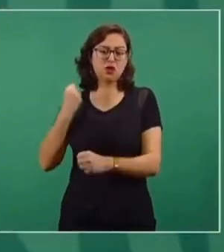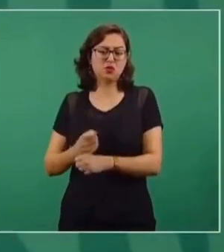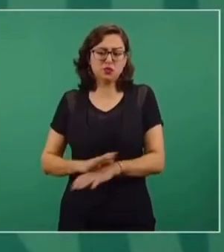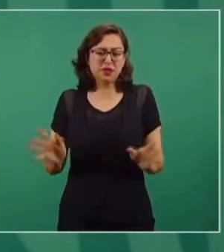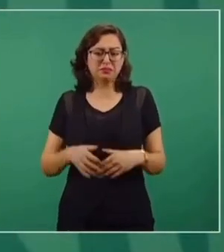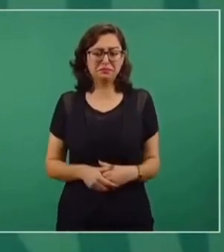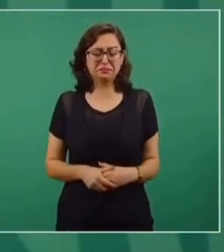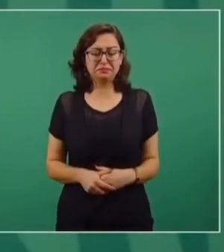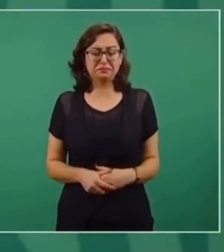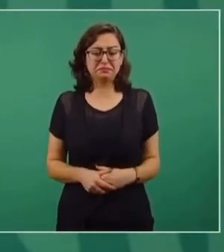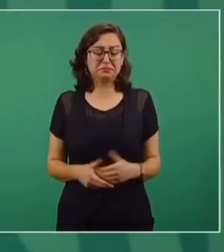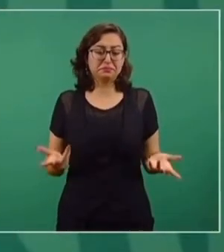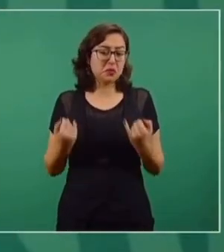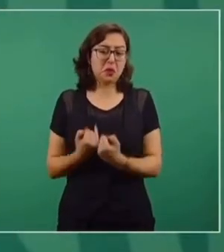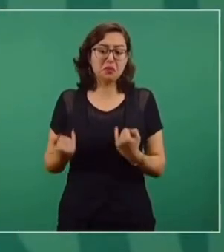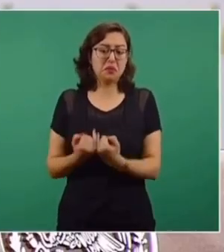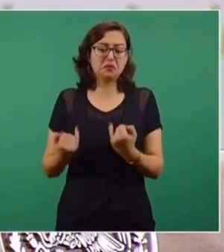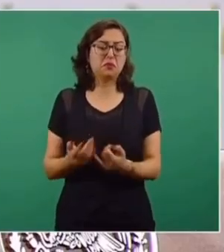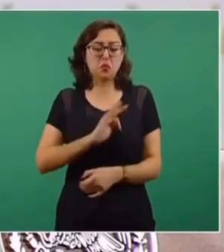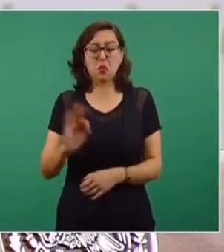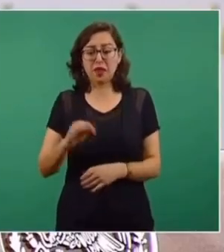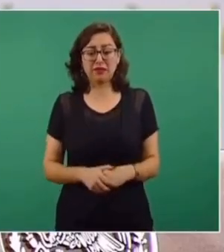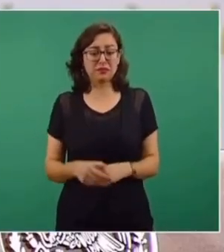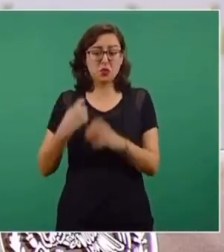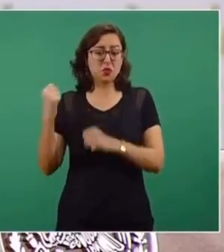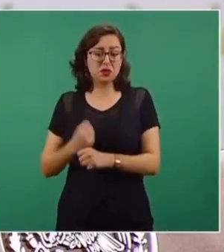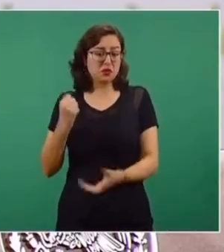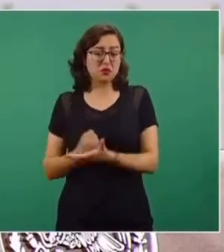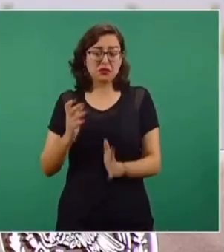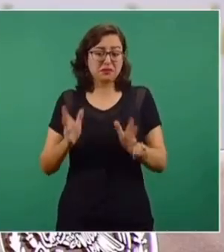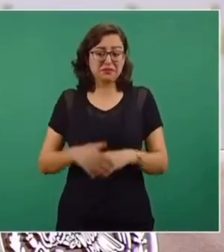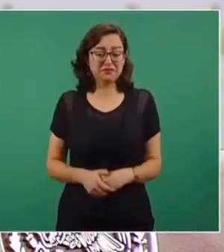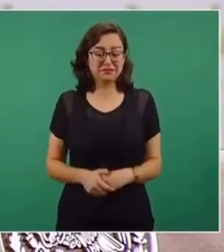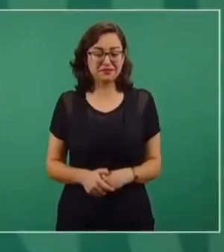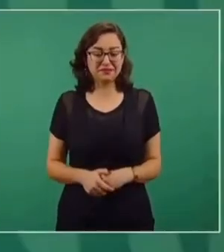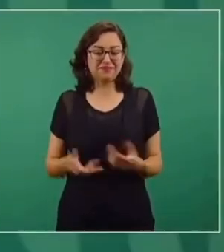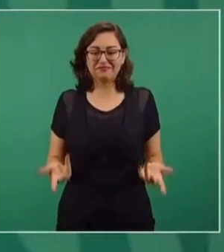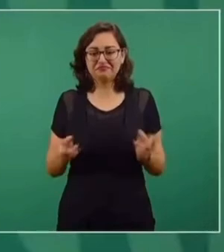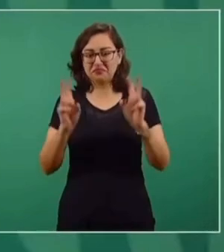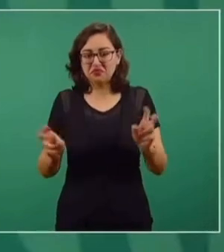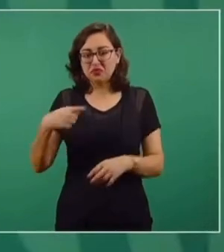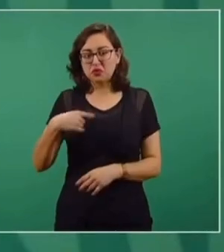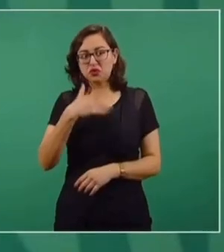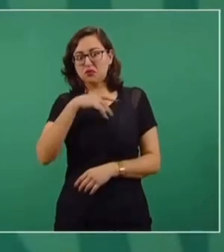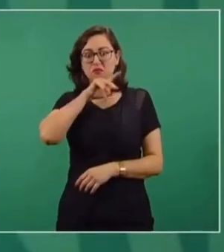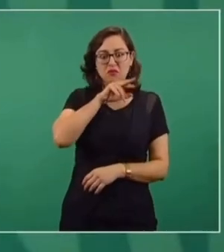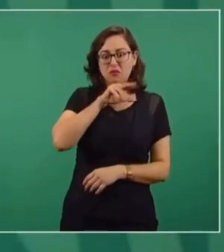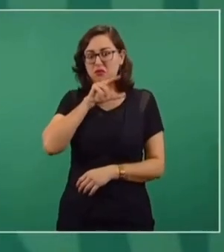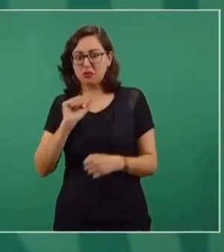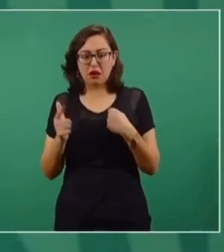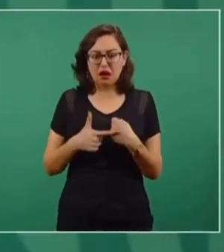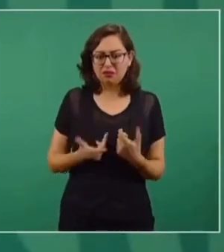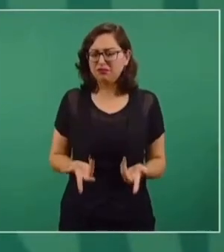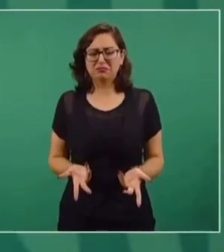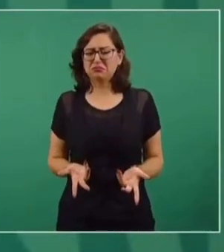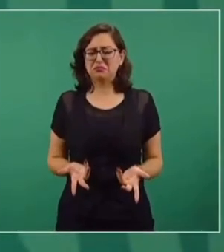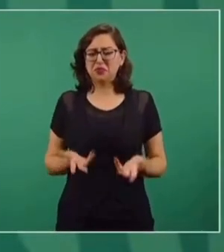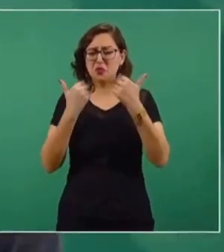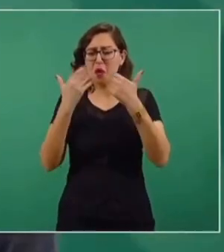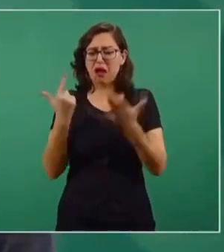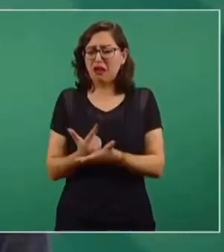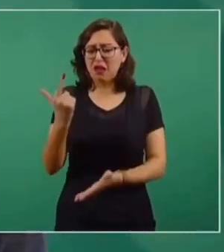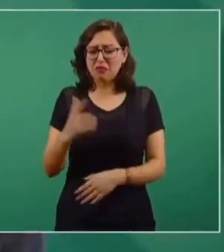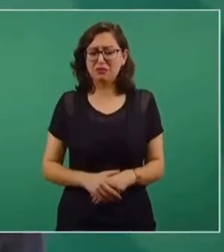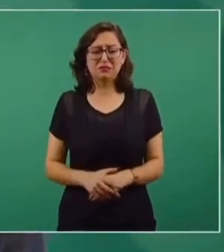En tanto, se resuelve el fondo. Entonces, no es un asunto que sea de vida o muerte,